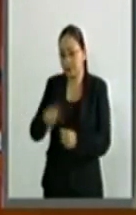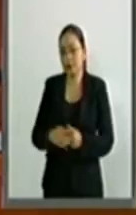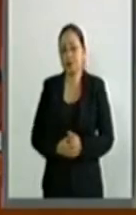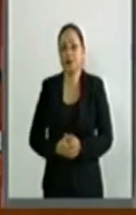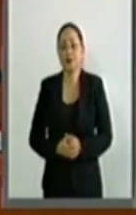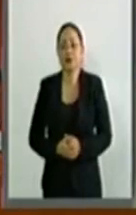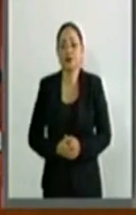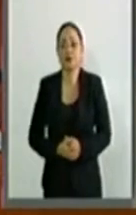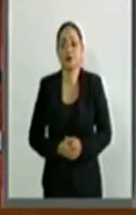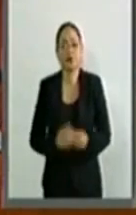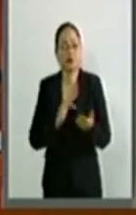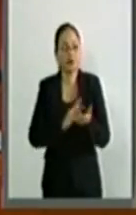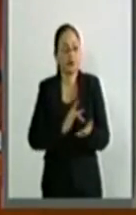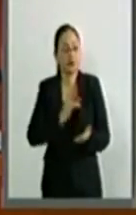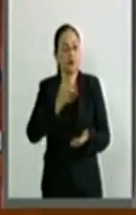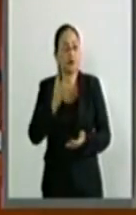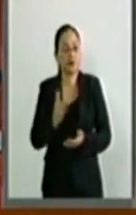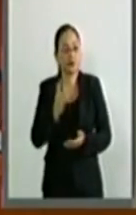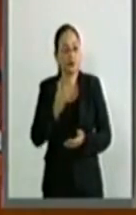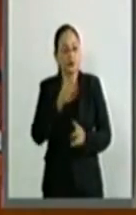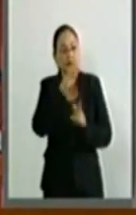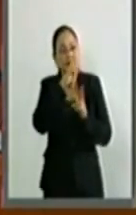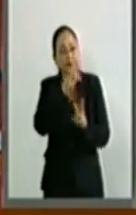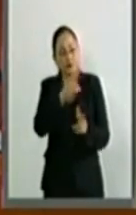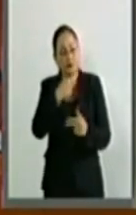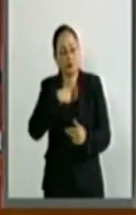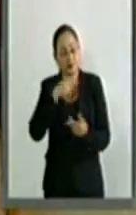Gracias por su respuesta.